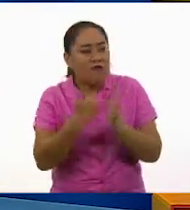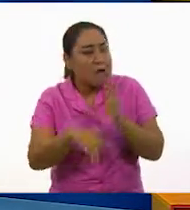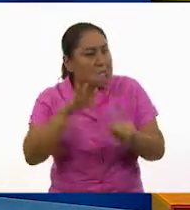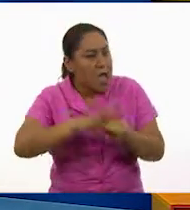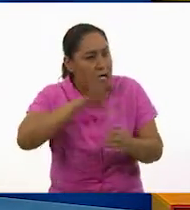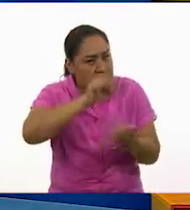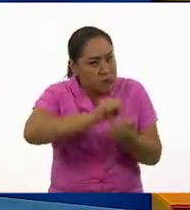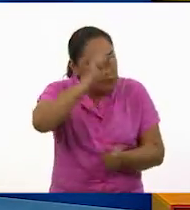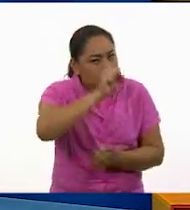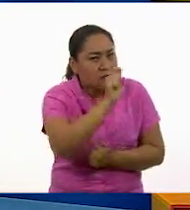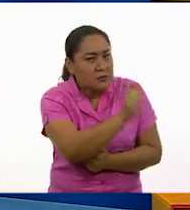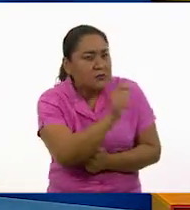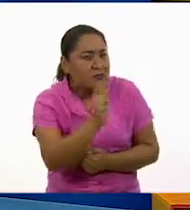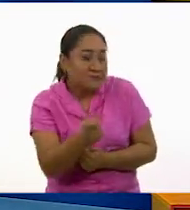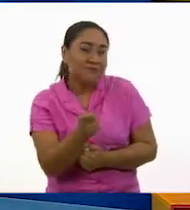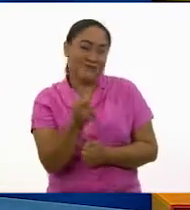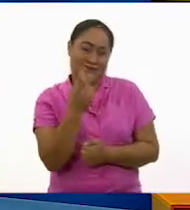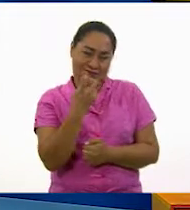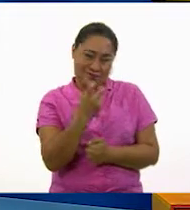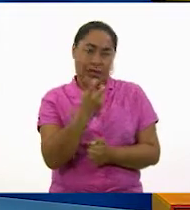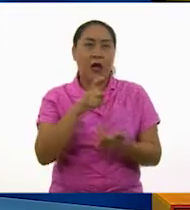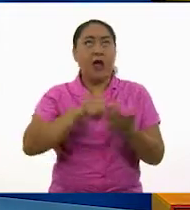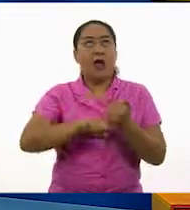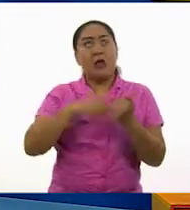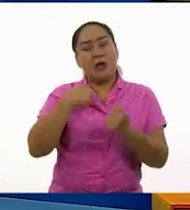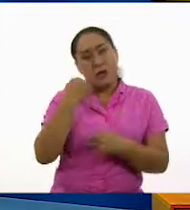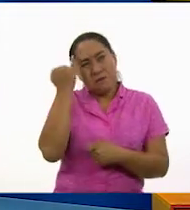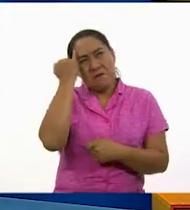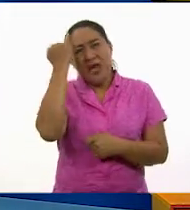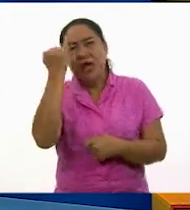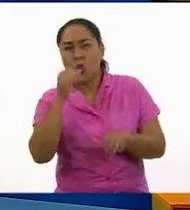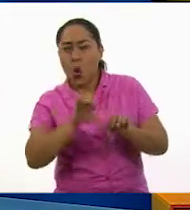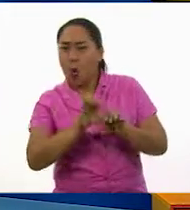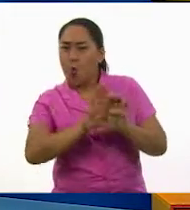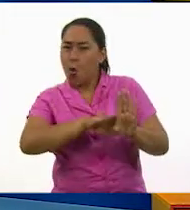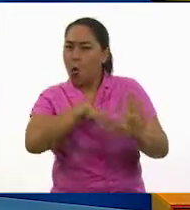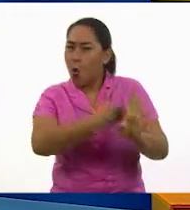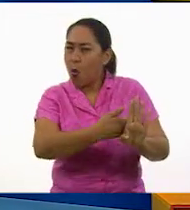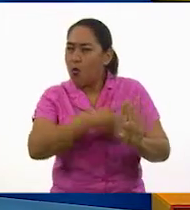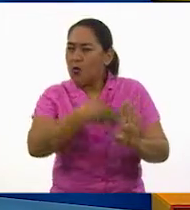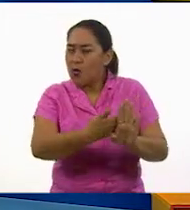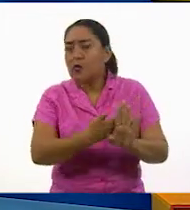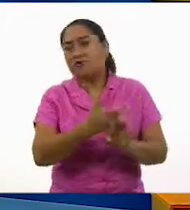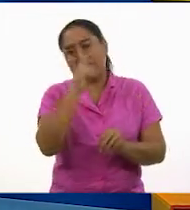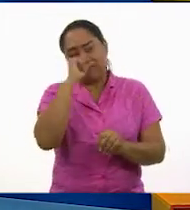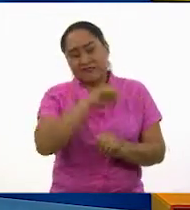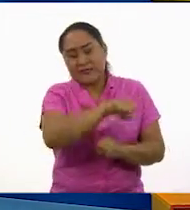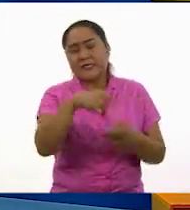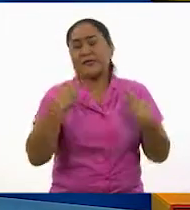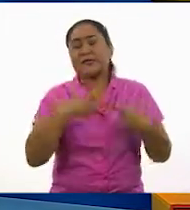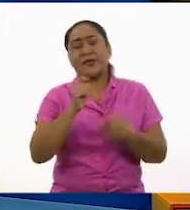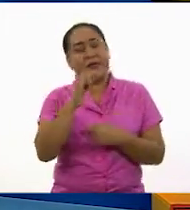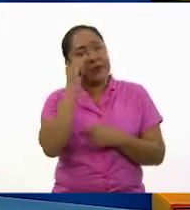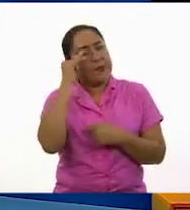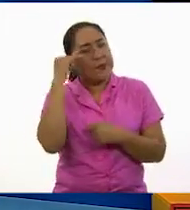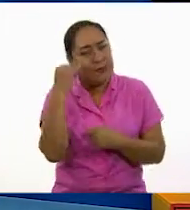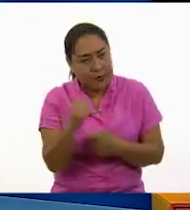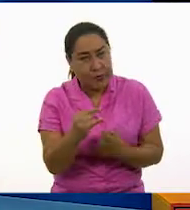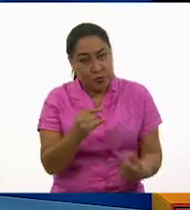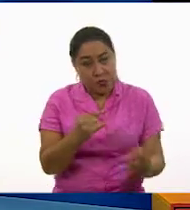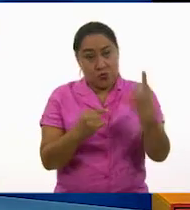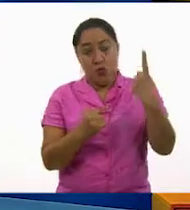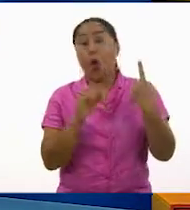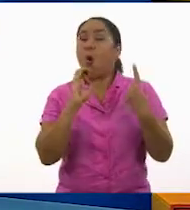Es un pensamiento o actitud hostil que afecta la dignidad de la persona o grupo de